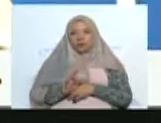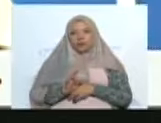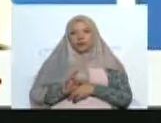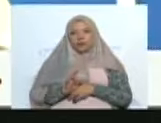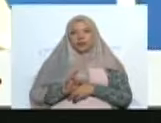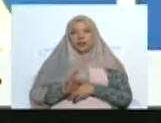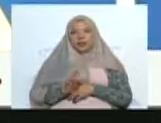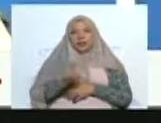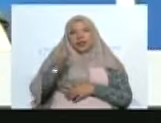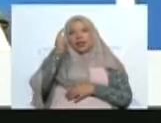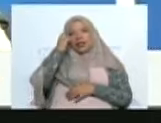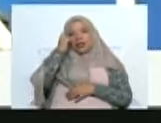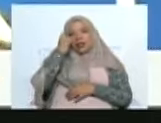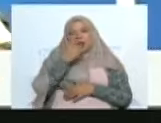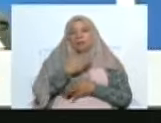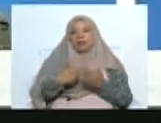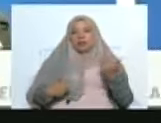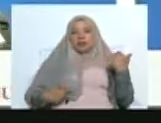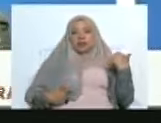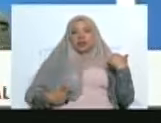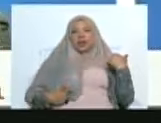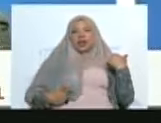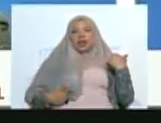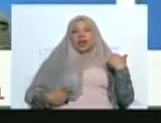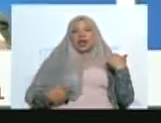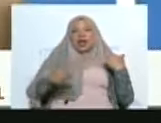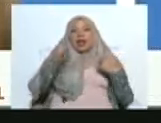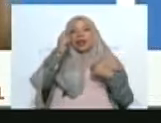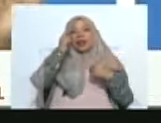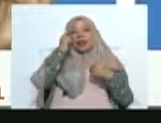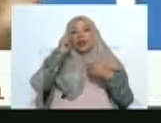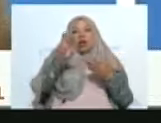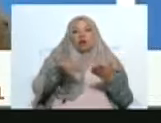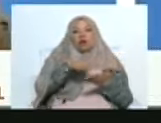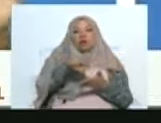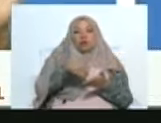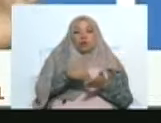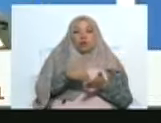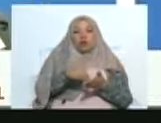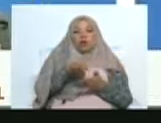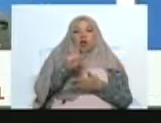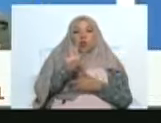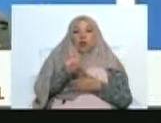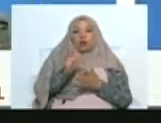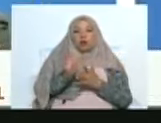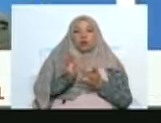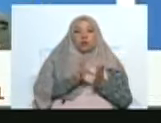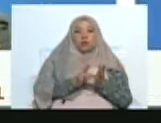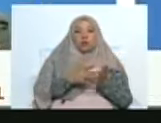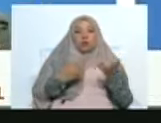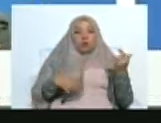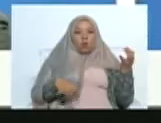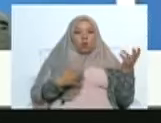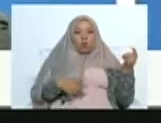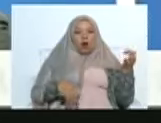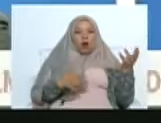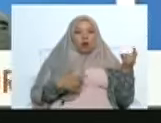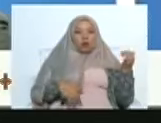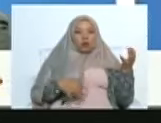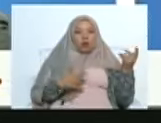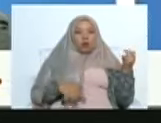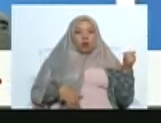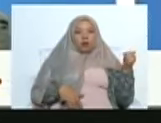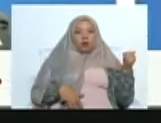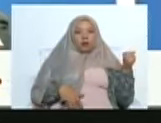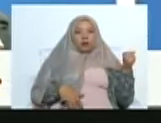lo acaba de decir, decretó ese día, el día 4 de abril, como el día nacional del 4, que